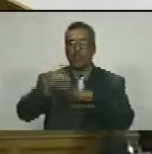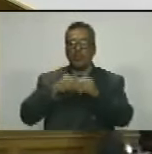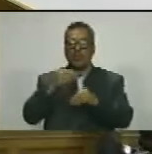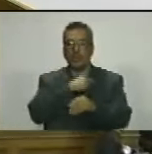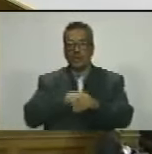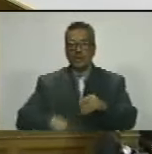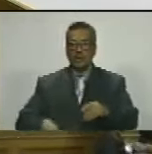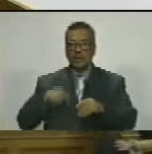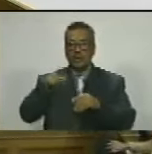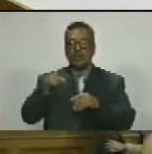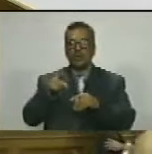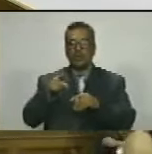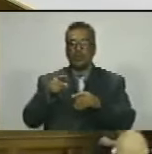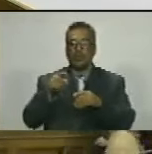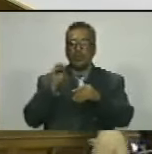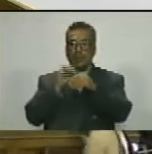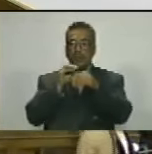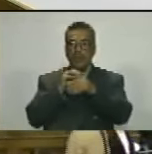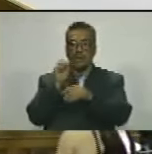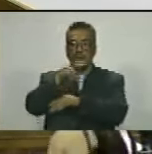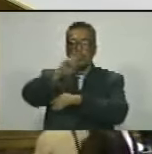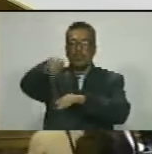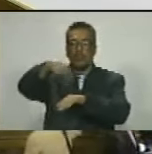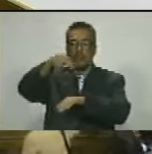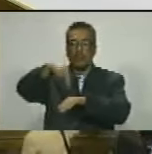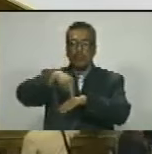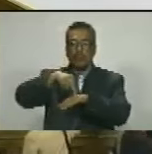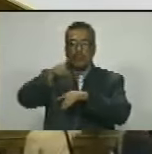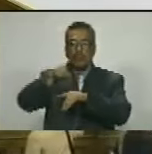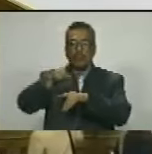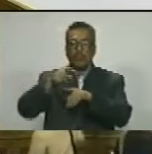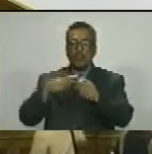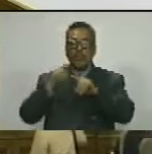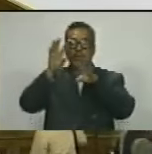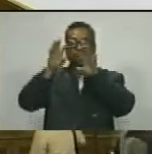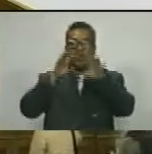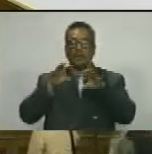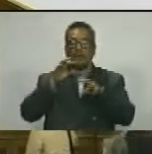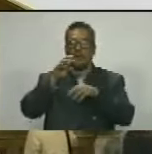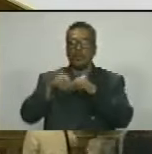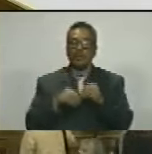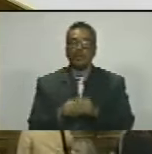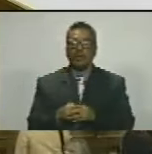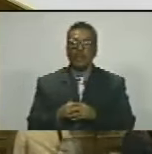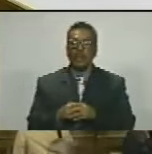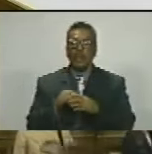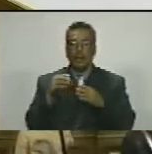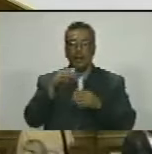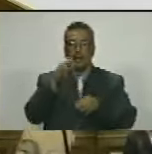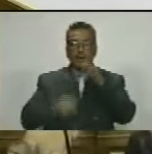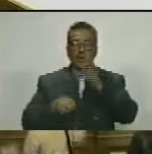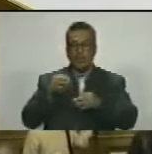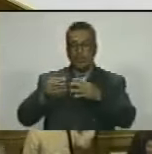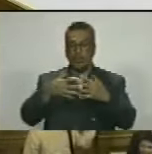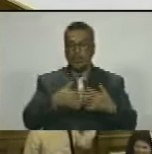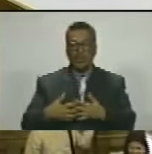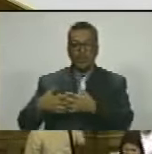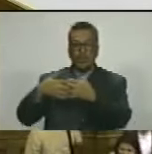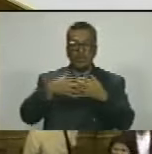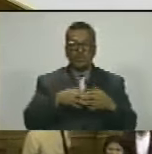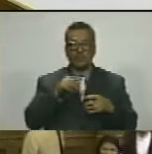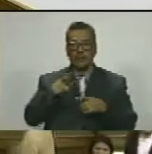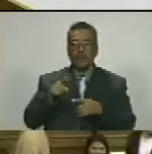presidenta de la llamada asamblea nacional en el exilio y el fallo de la corte de los estados unidos